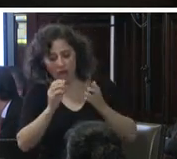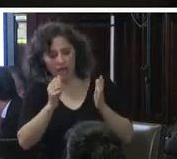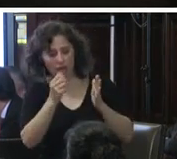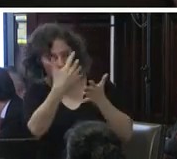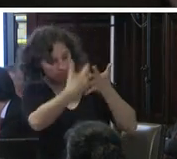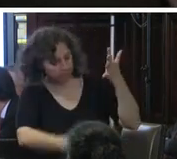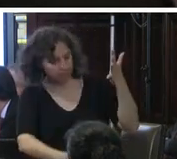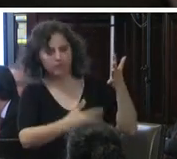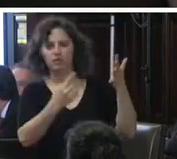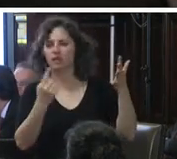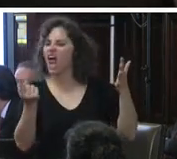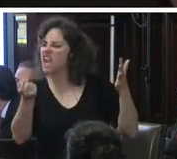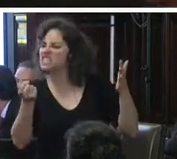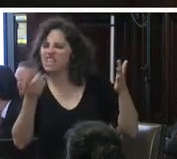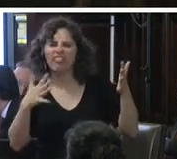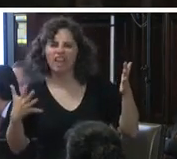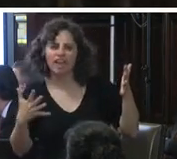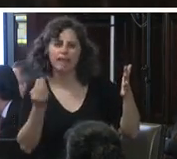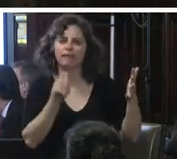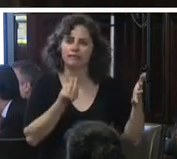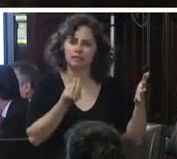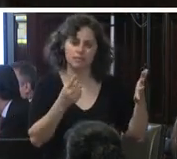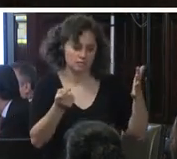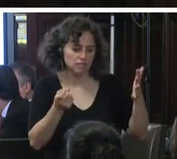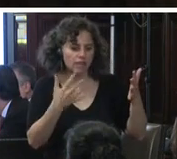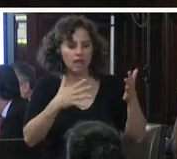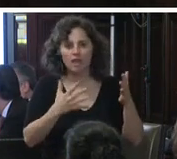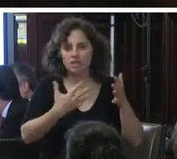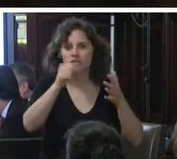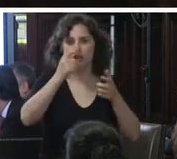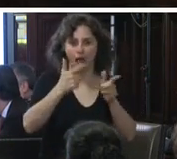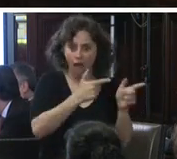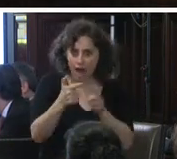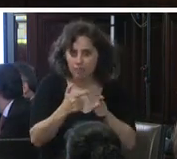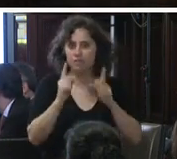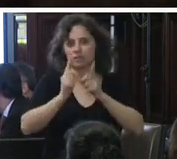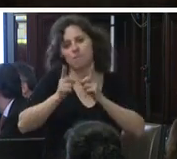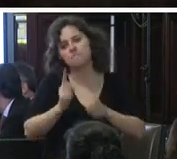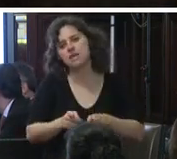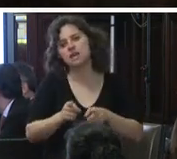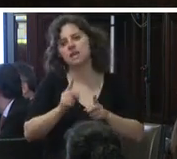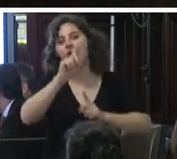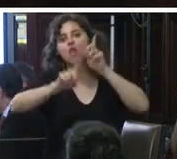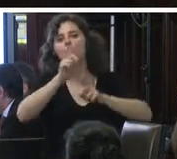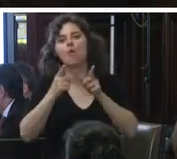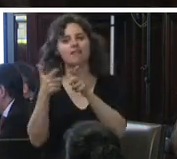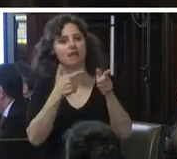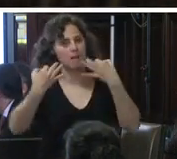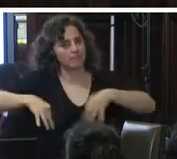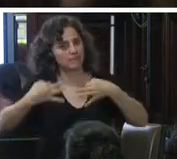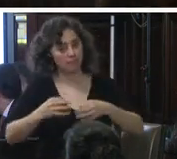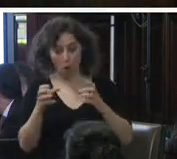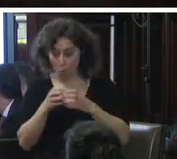sobre todo a partir de una necesidad que tiene que ver comportación de armas y sobre todo de determinadas armas hay